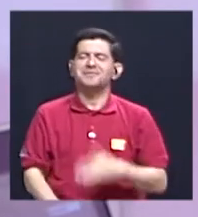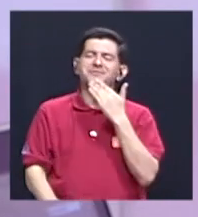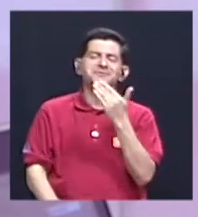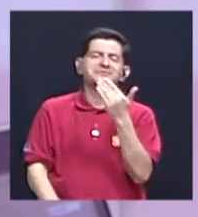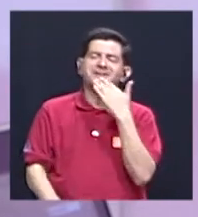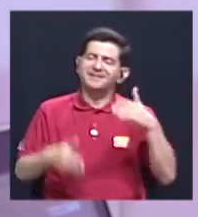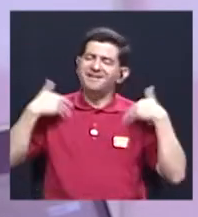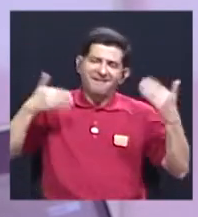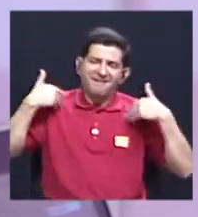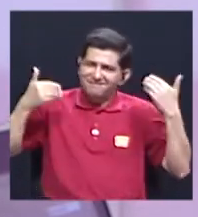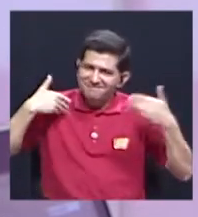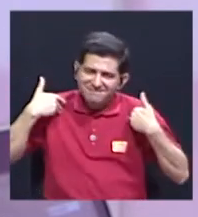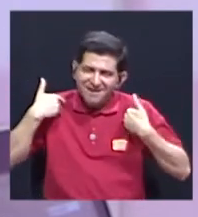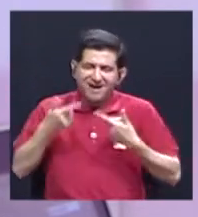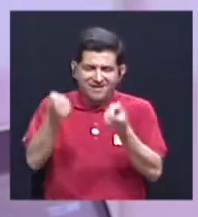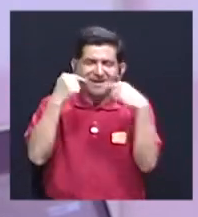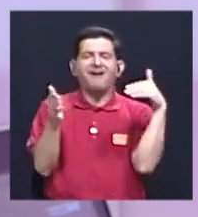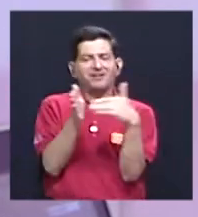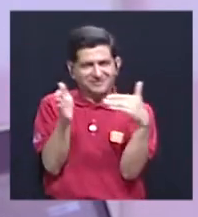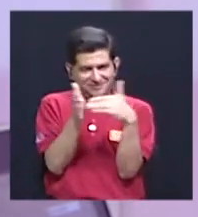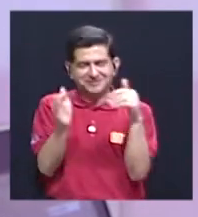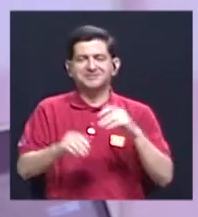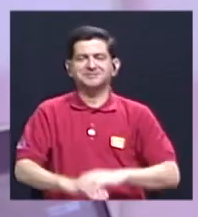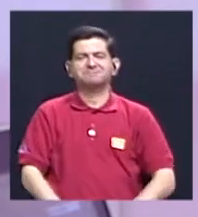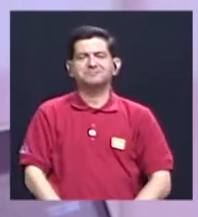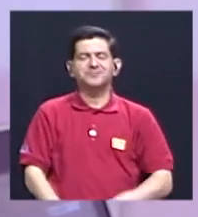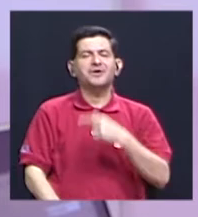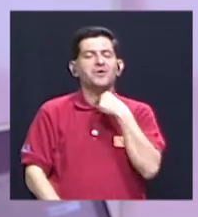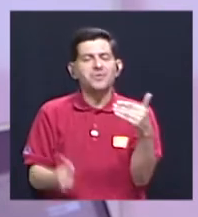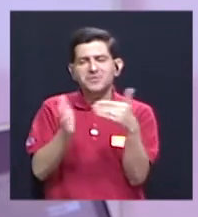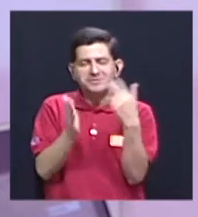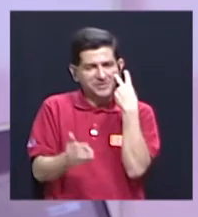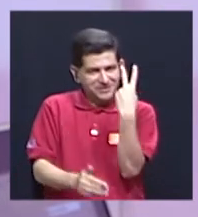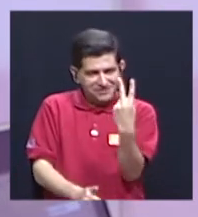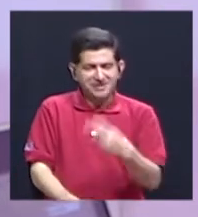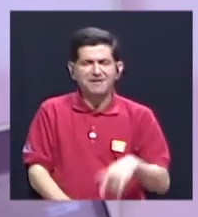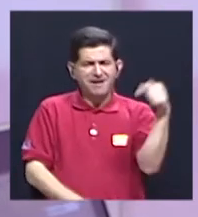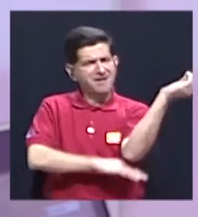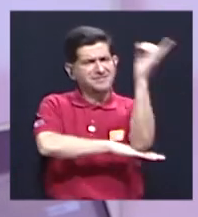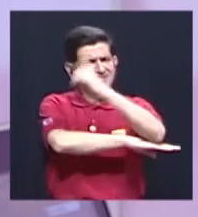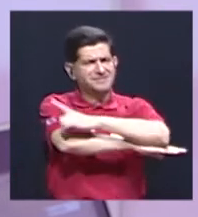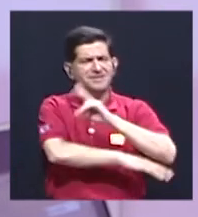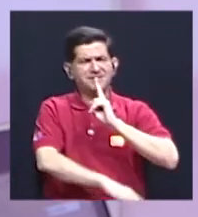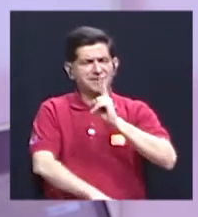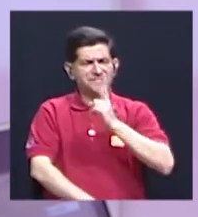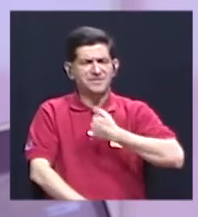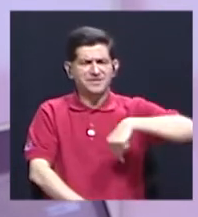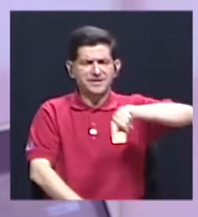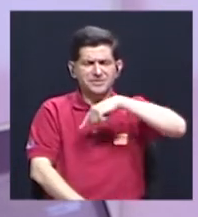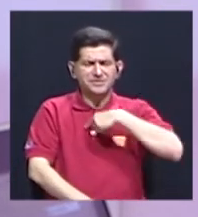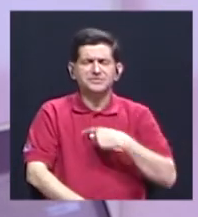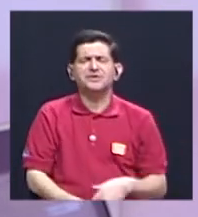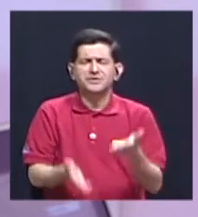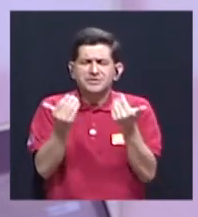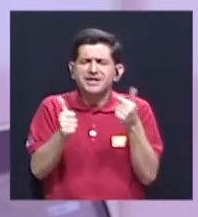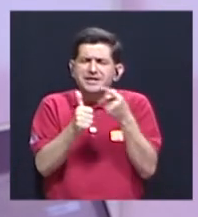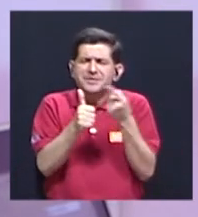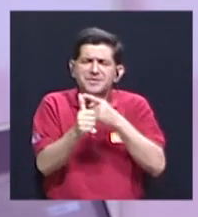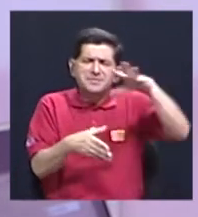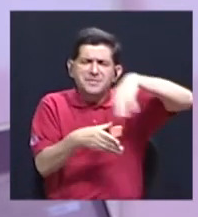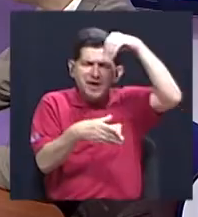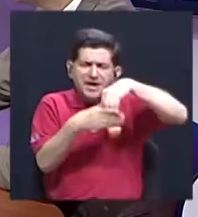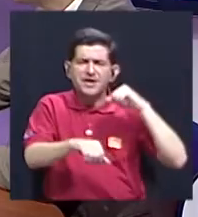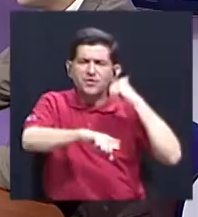gracias, encantada de estar aquí de nuevo. Un gusto volverla a ver. El día de hoy, en realidad, lo que quisiera es que pongamos primero en contexto